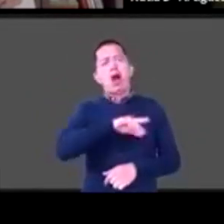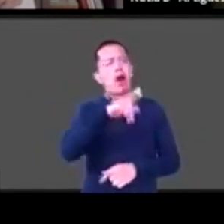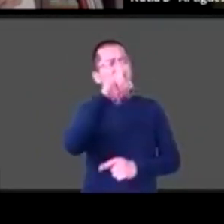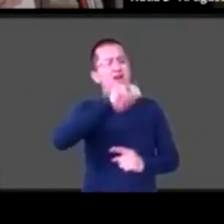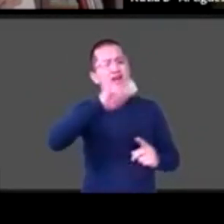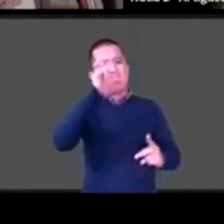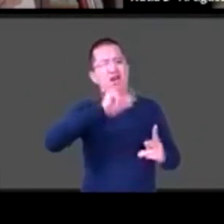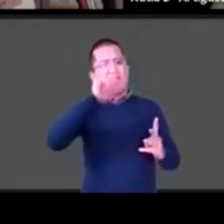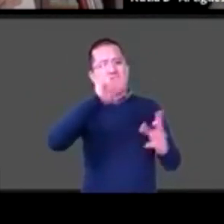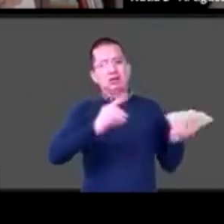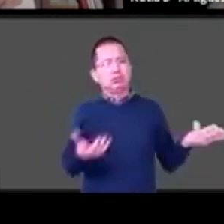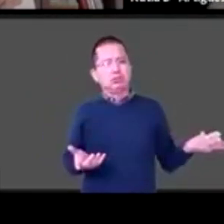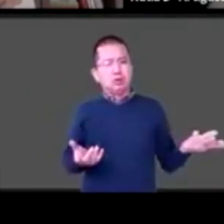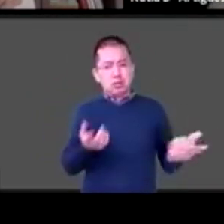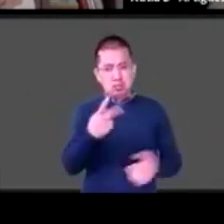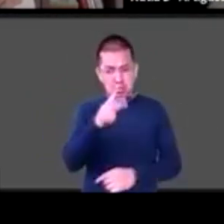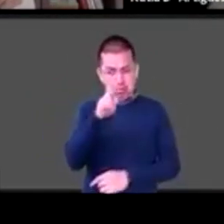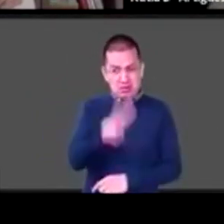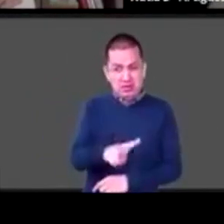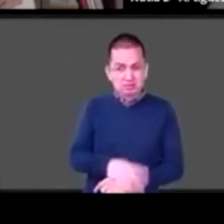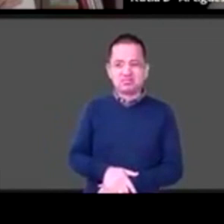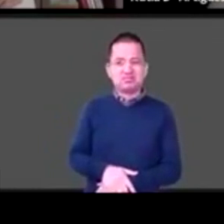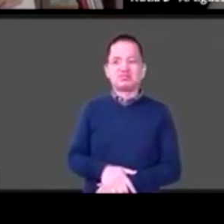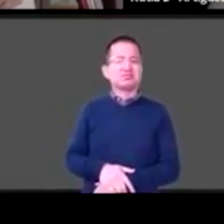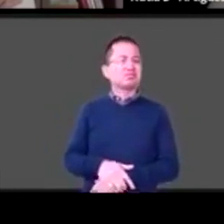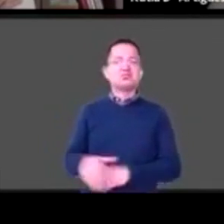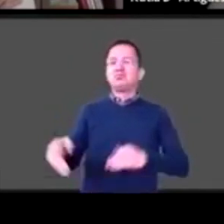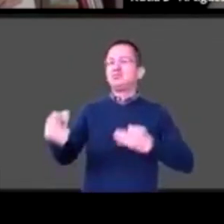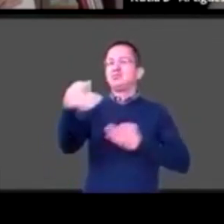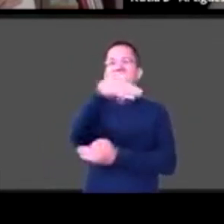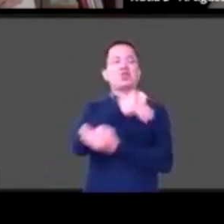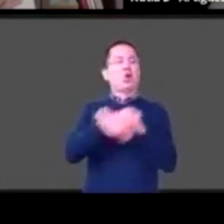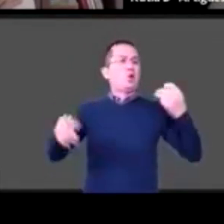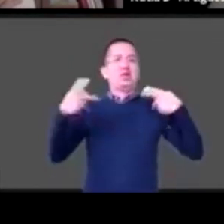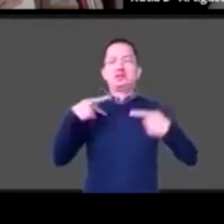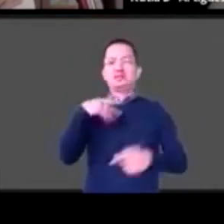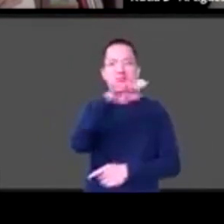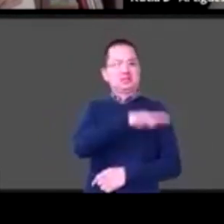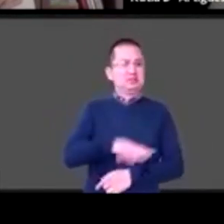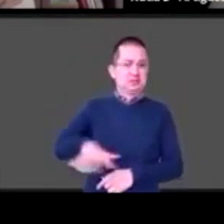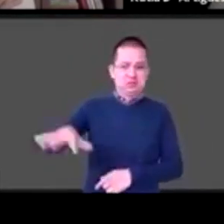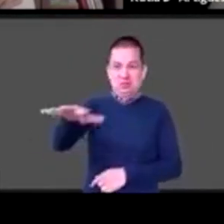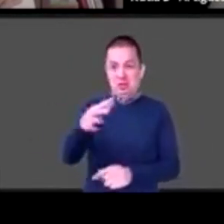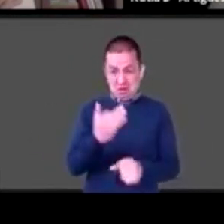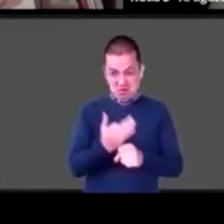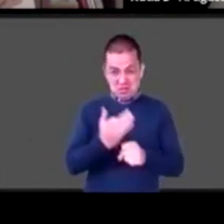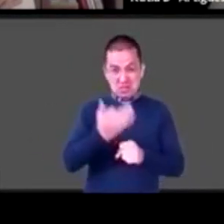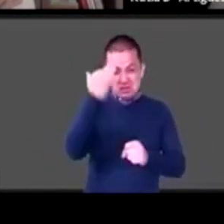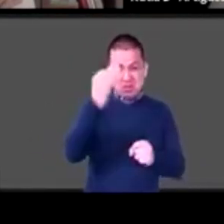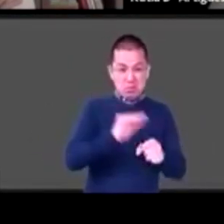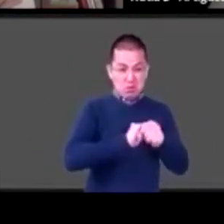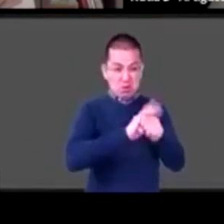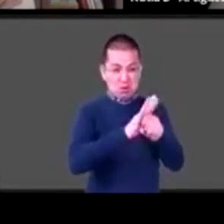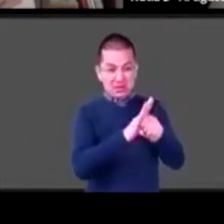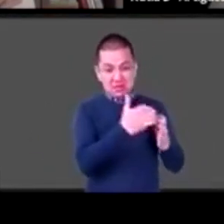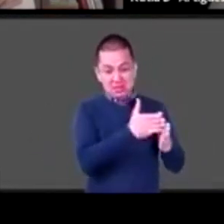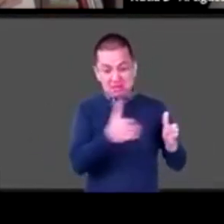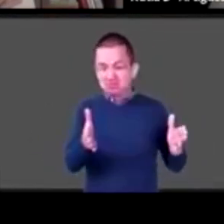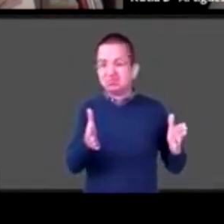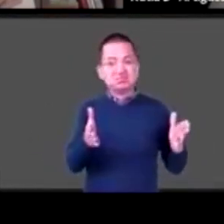estamos expuestos como ahora sucede con esta con el COVID a poder